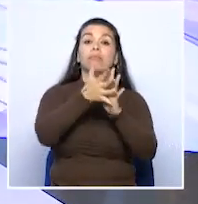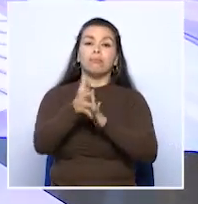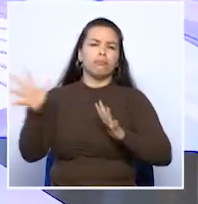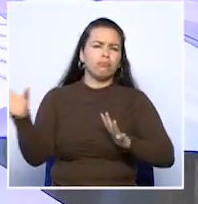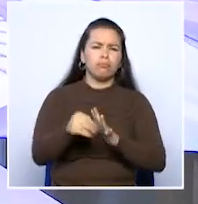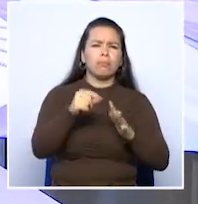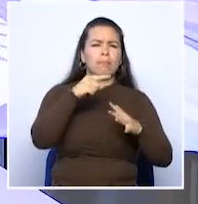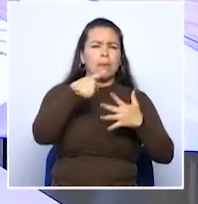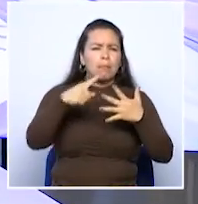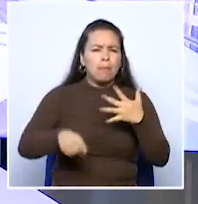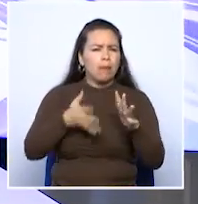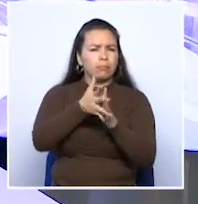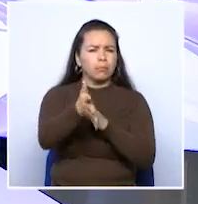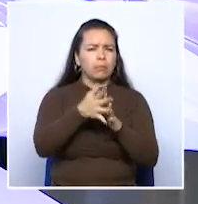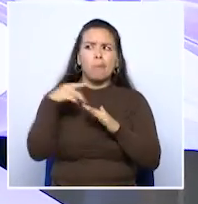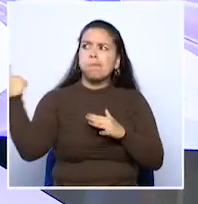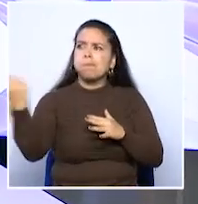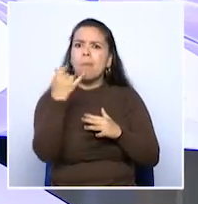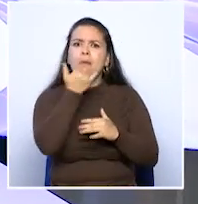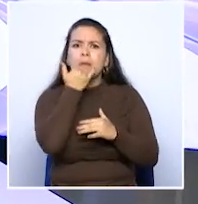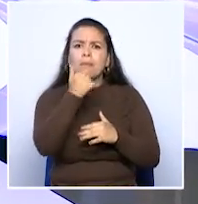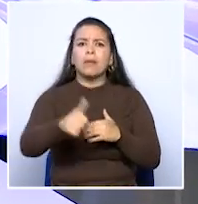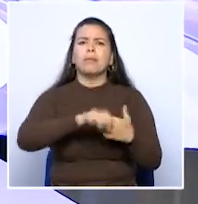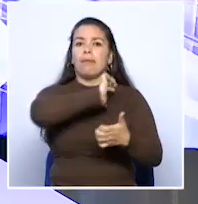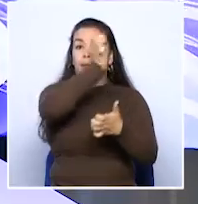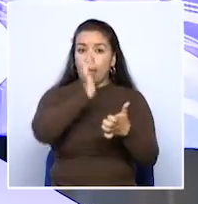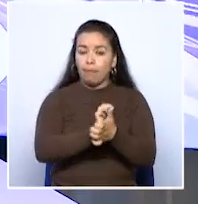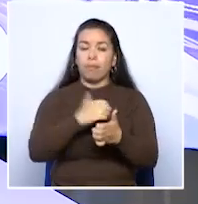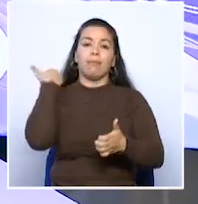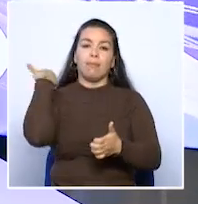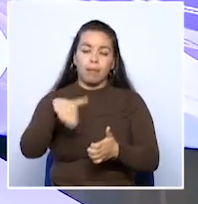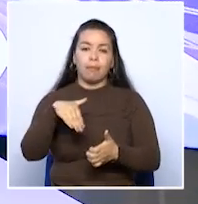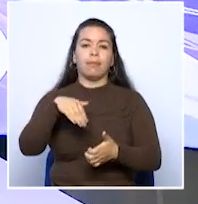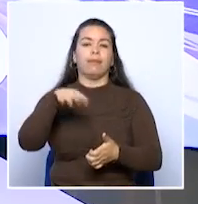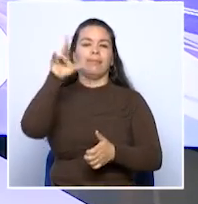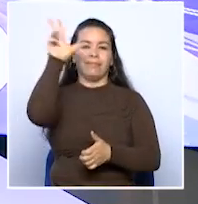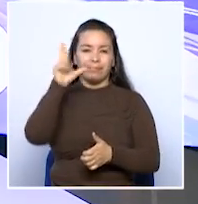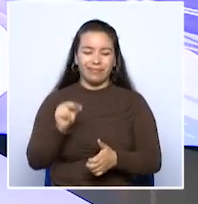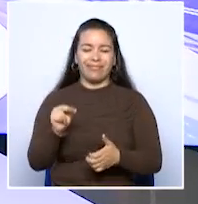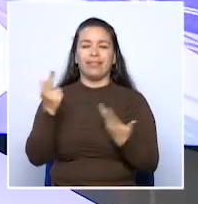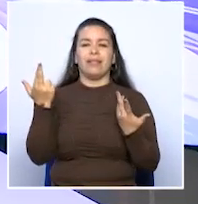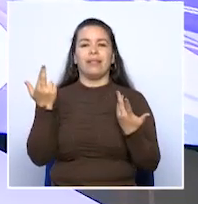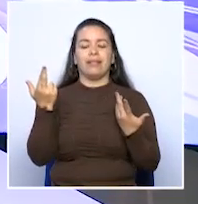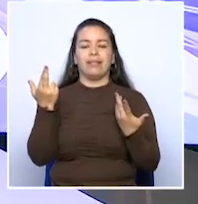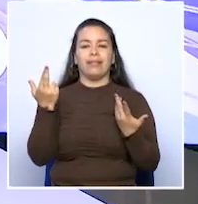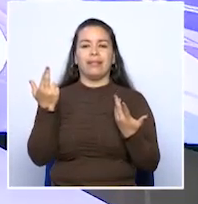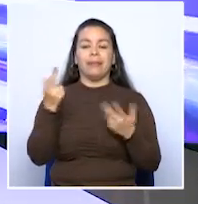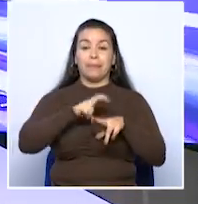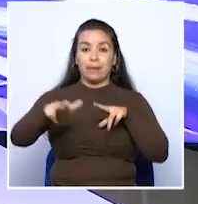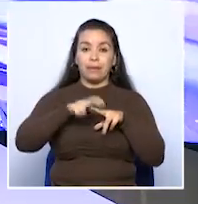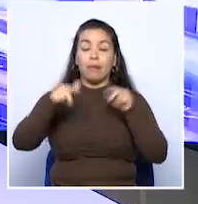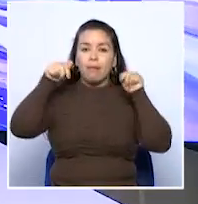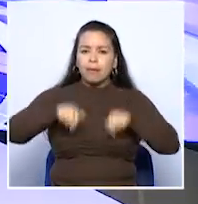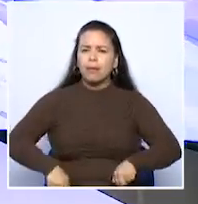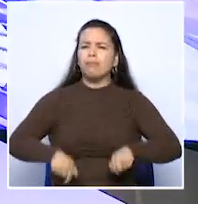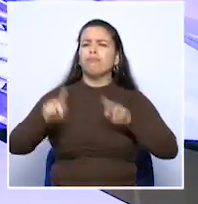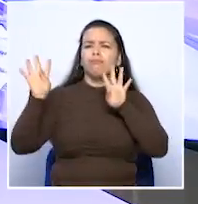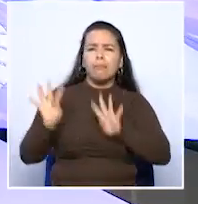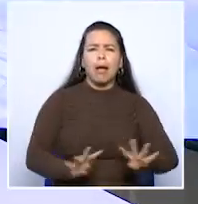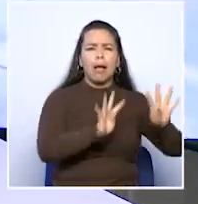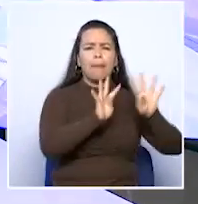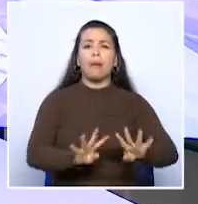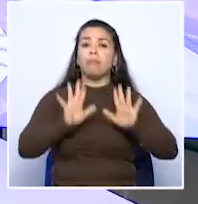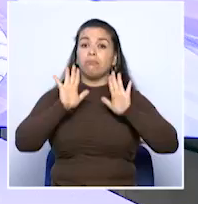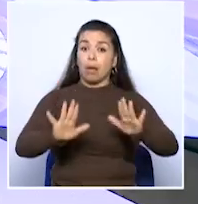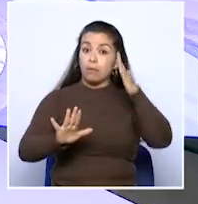minuto a minuto lo que está aconteciendo desde las tres ciudades cafeteras, con las movilizaciones que se estarán presentando debido al paro